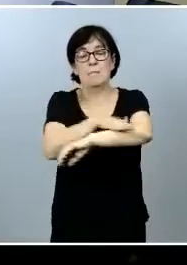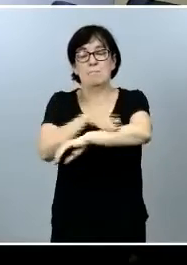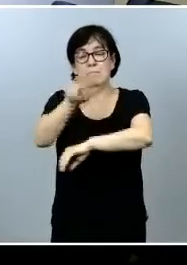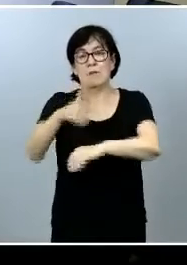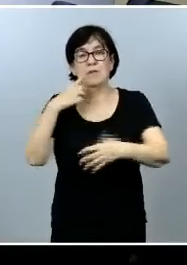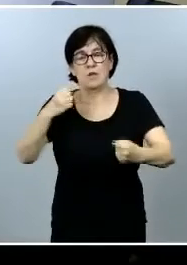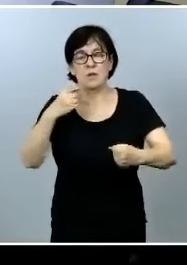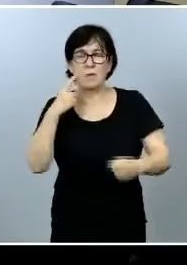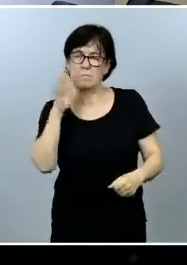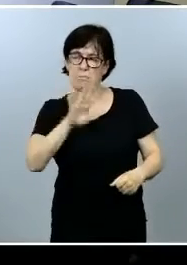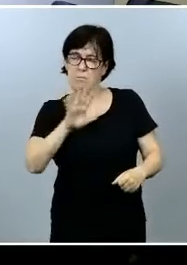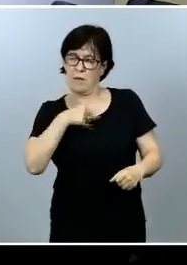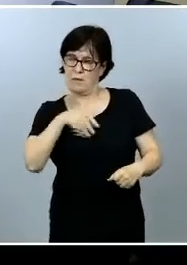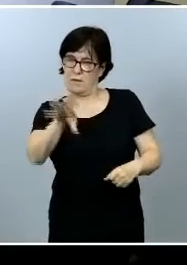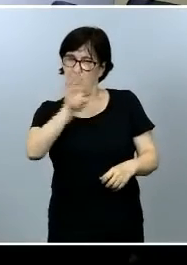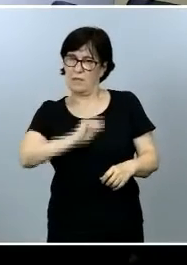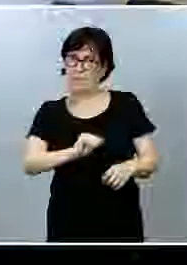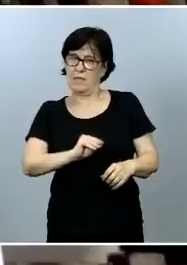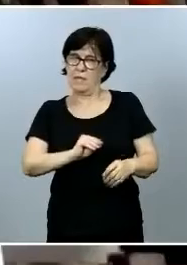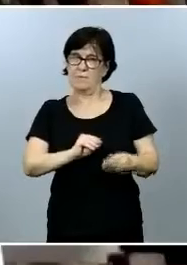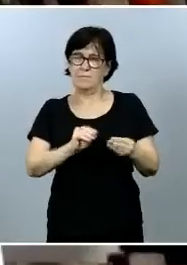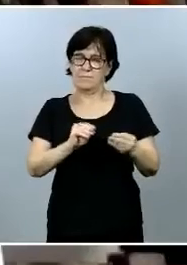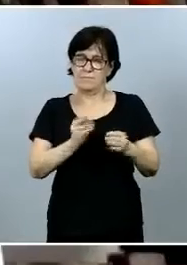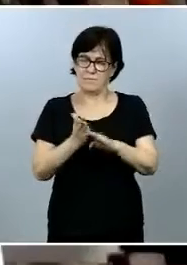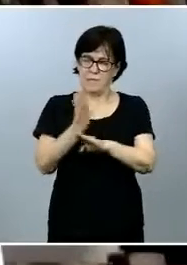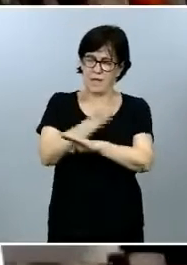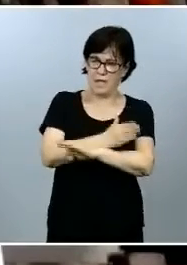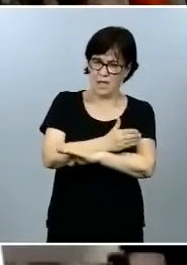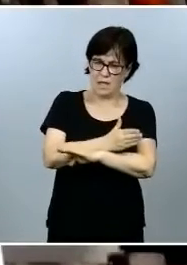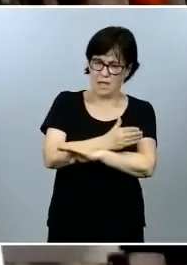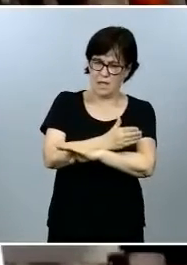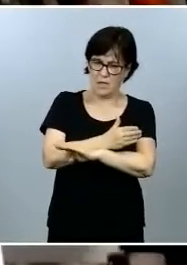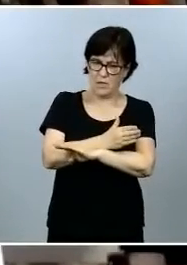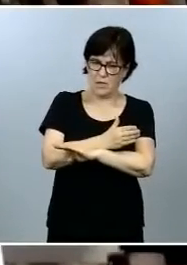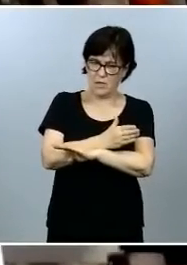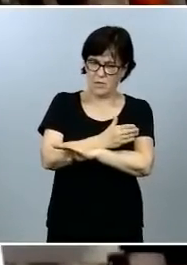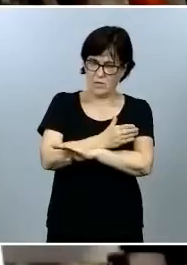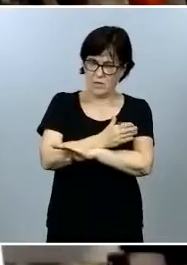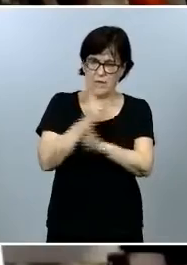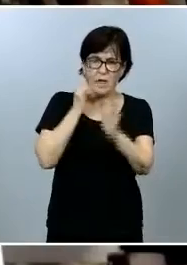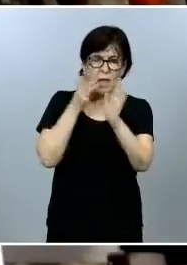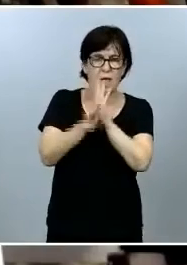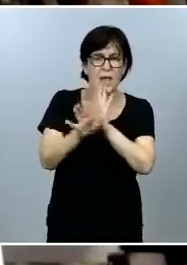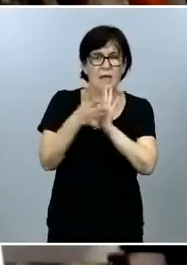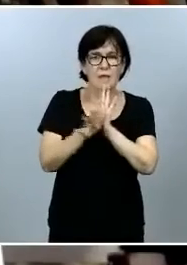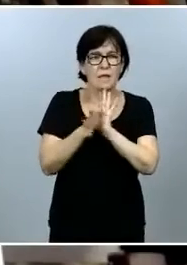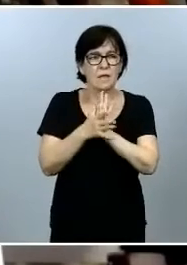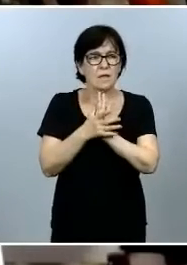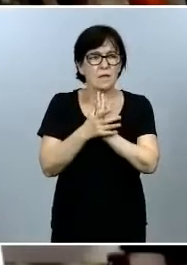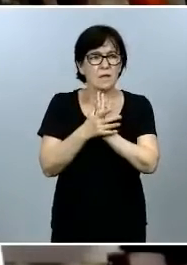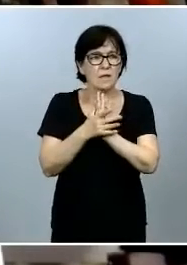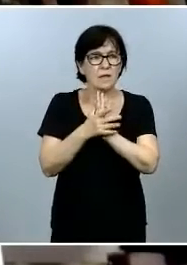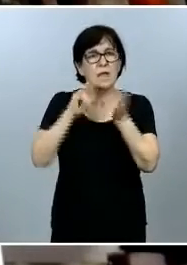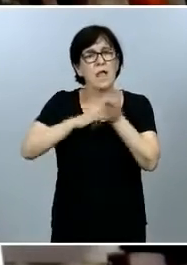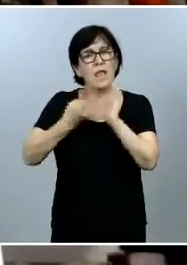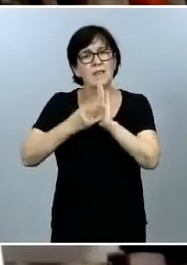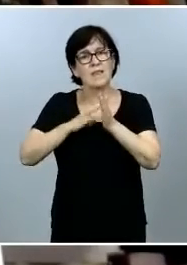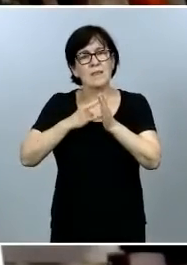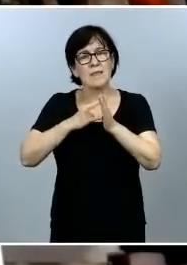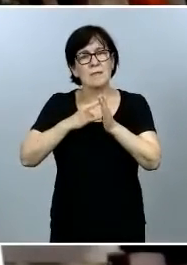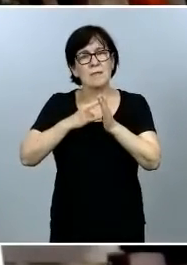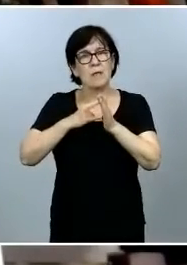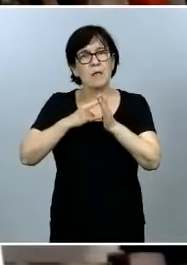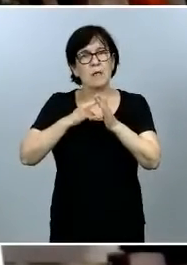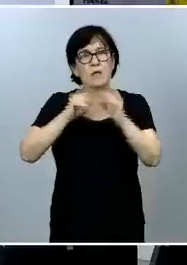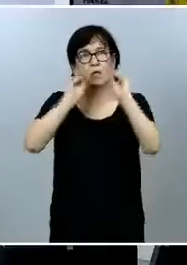parecido entender que antes cuando hablaba de bueno explicaba el sistema de gobernanza plena en el que van a